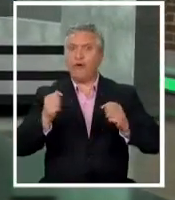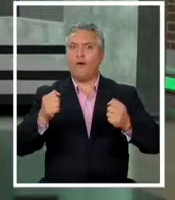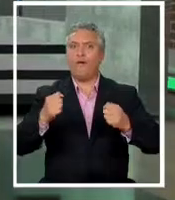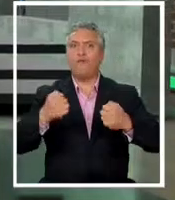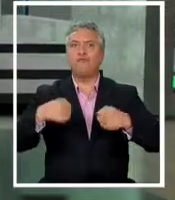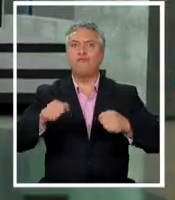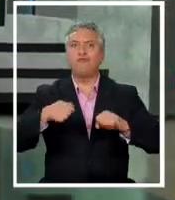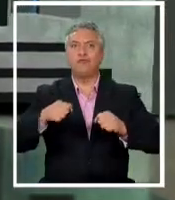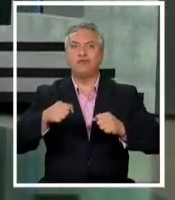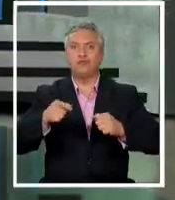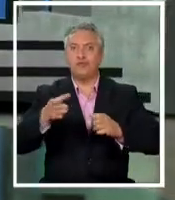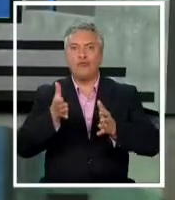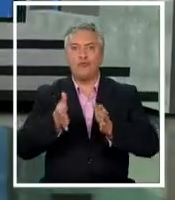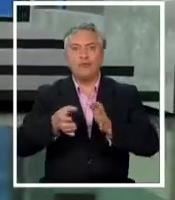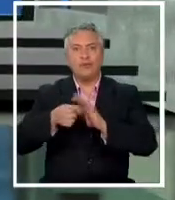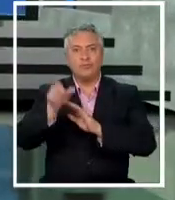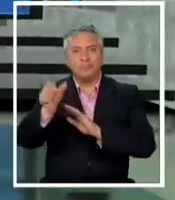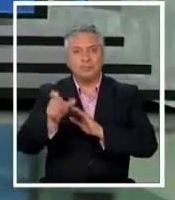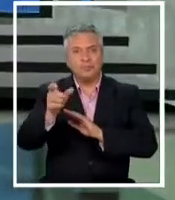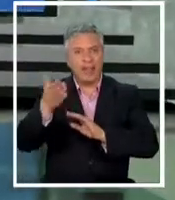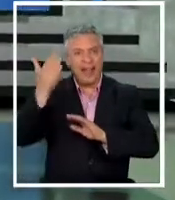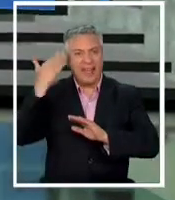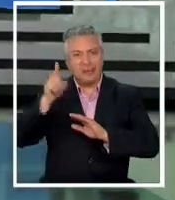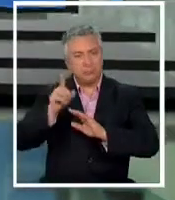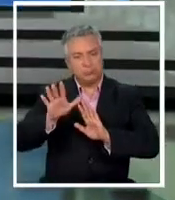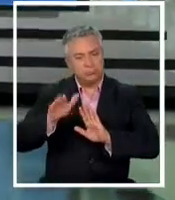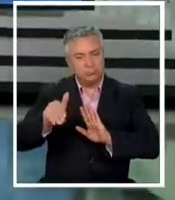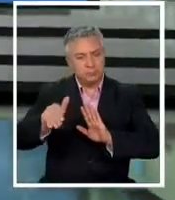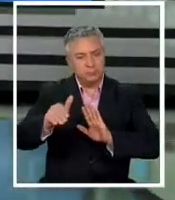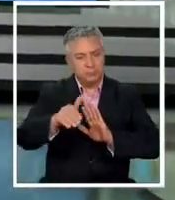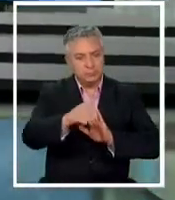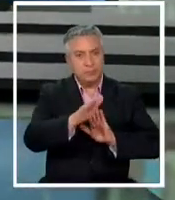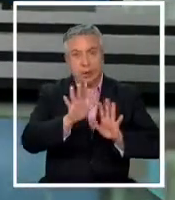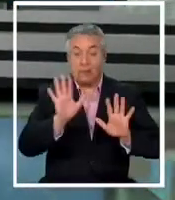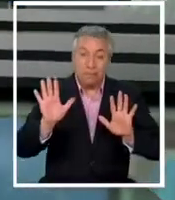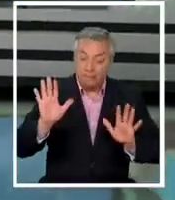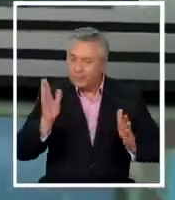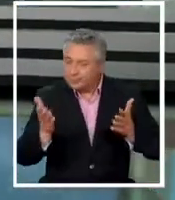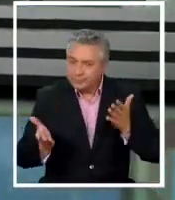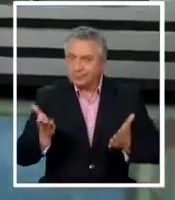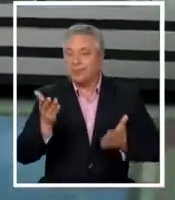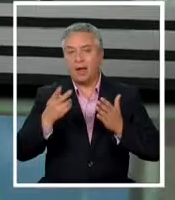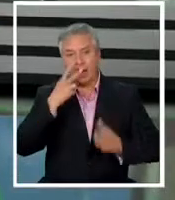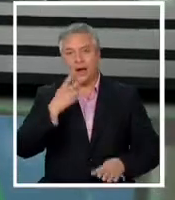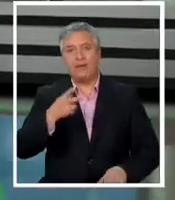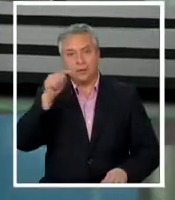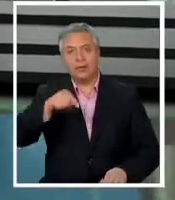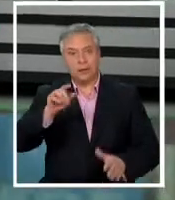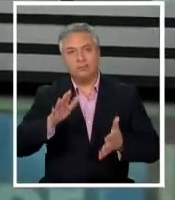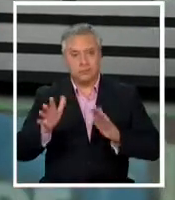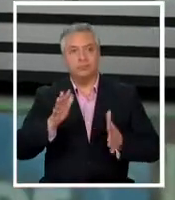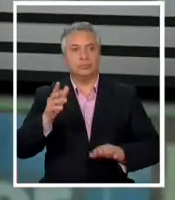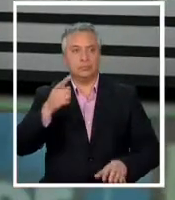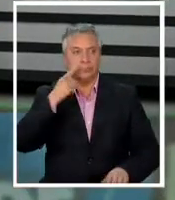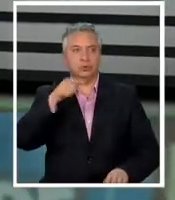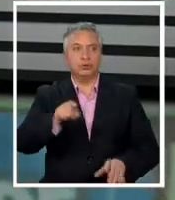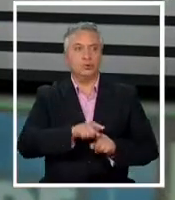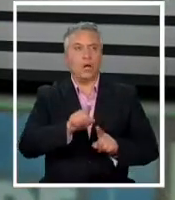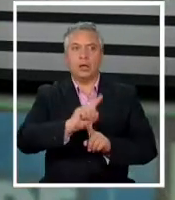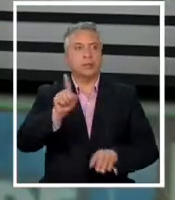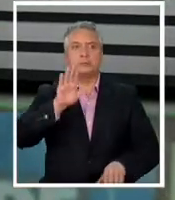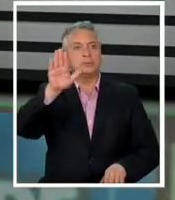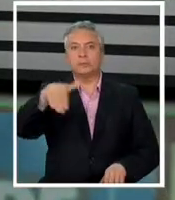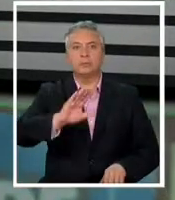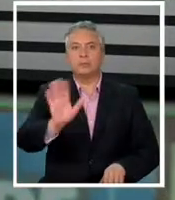futbolistas de la generación dorada y especulaciones que surgen también respecto a la posibilidad luego de no